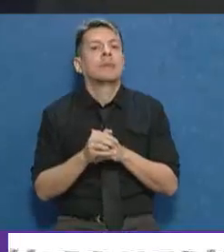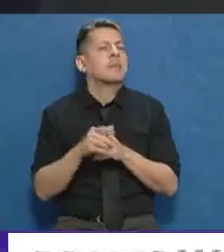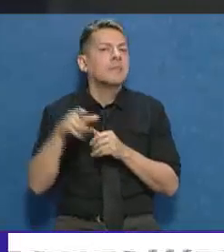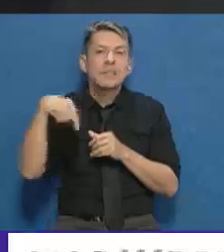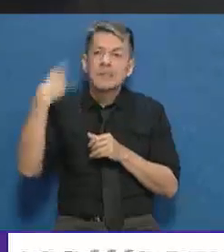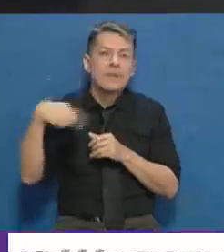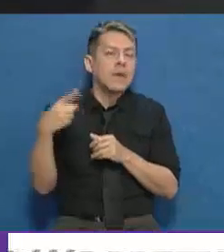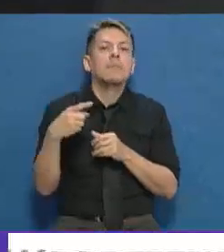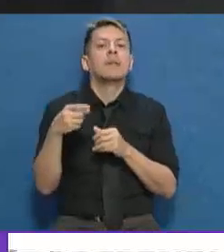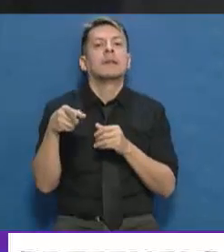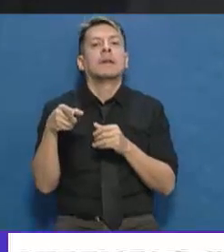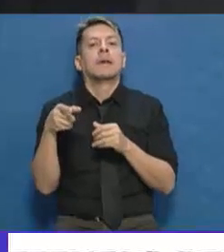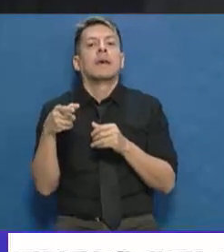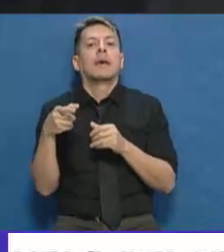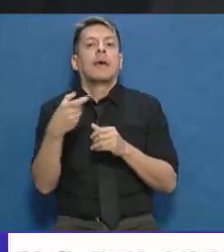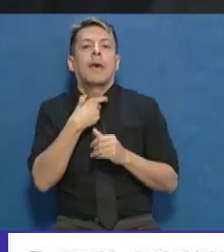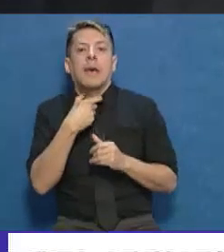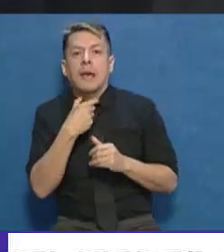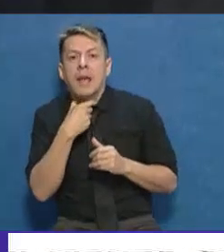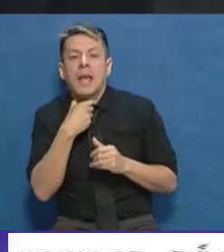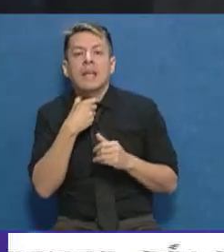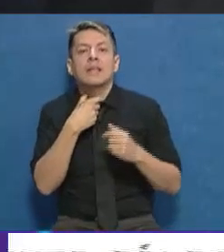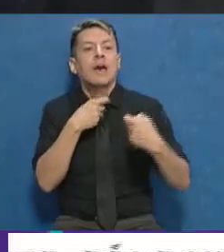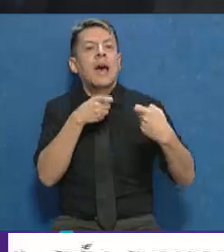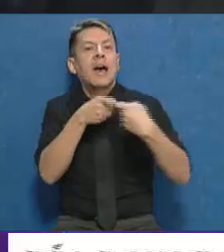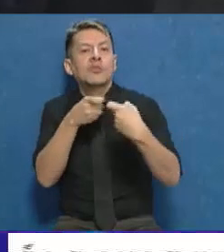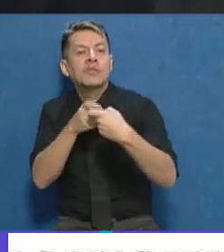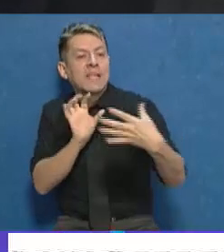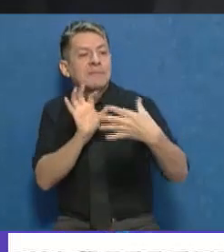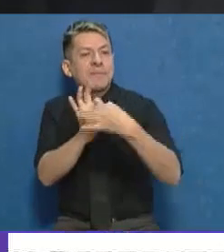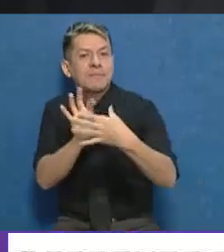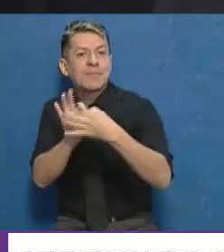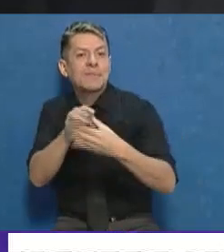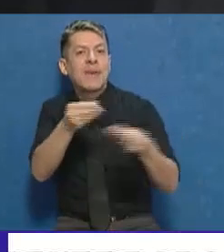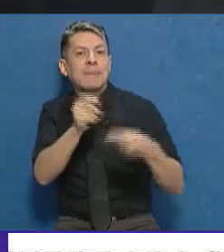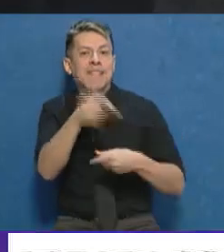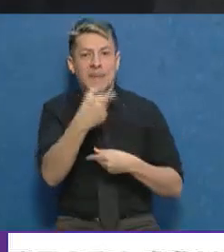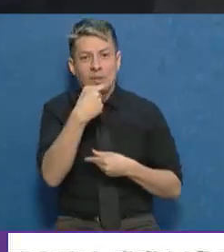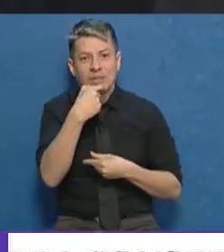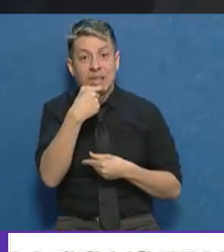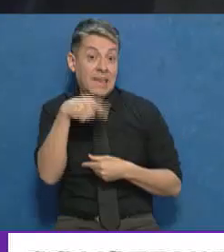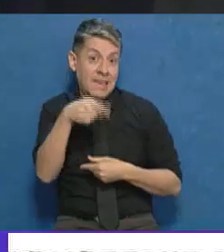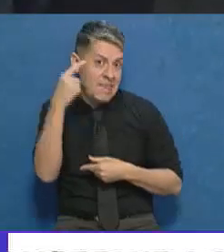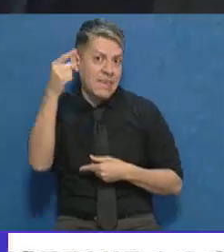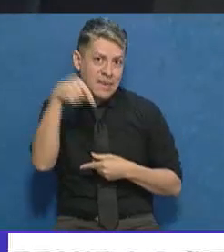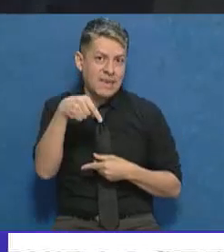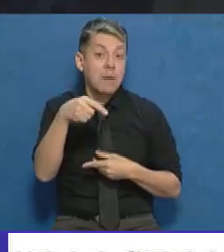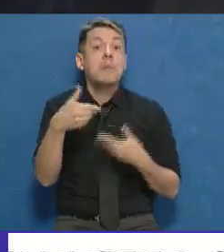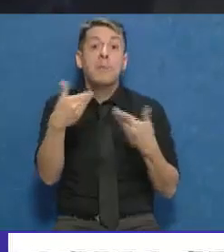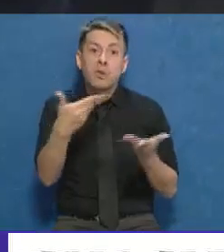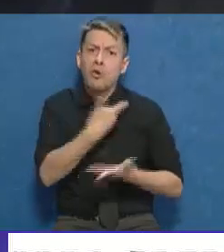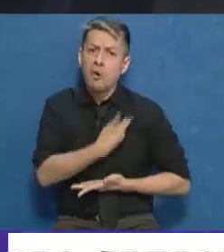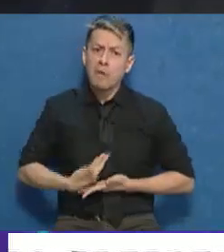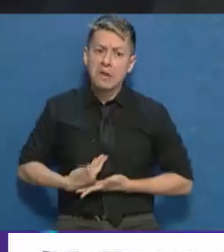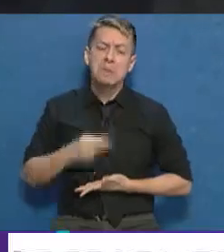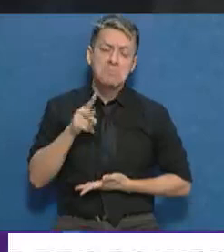siempre la sociedad con empresas mendocinas. Sí. Esa era la idea y por eso el gobierno en este sentido